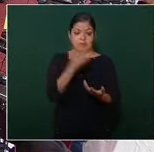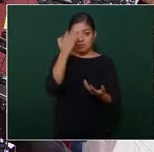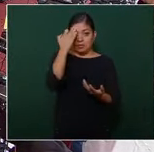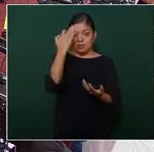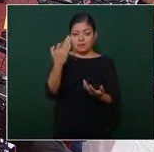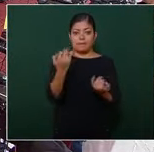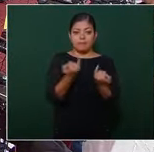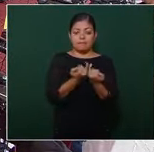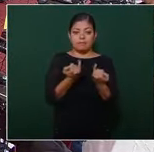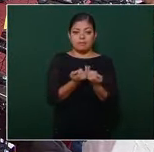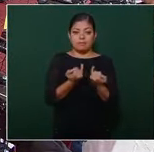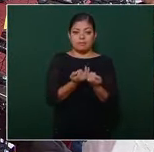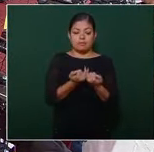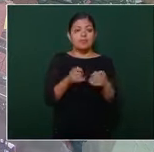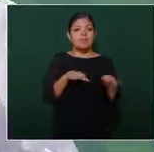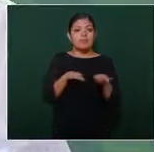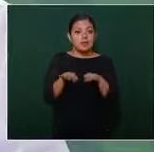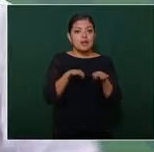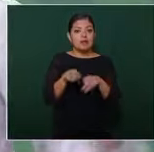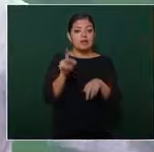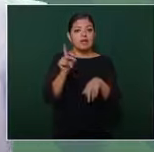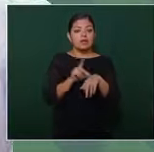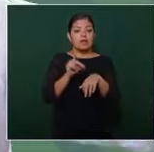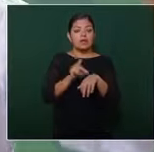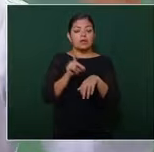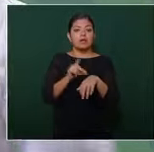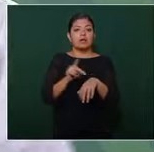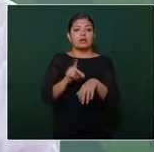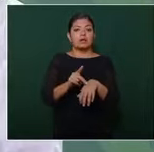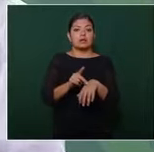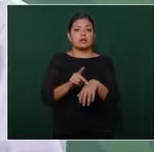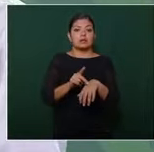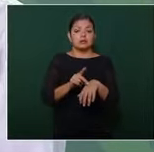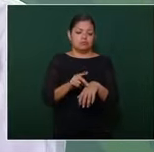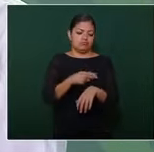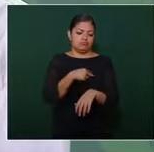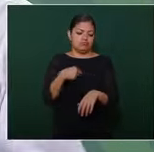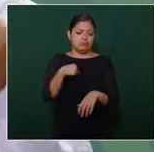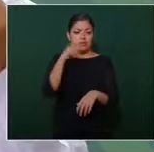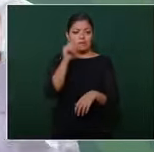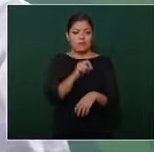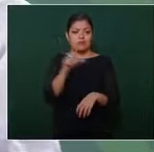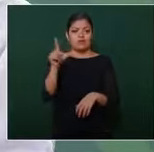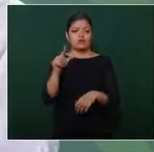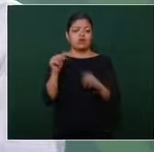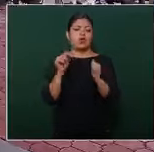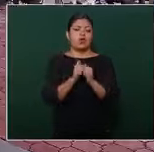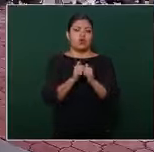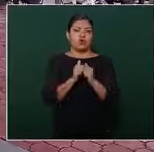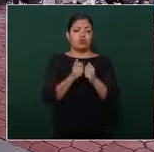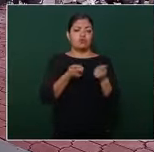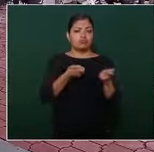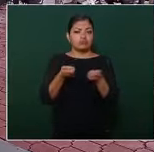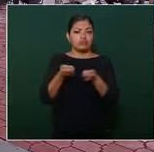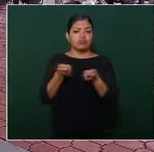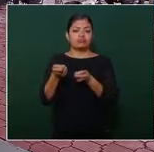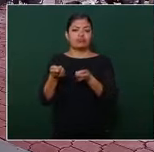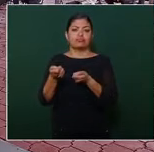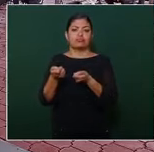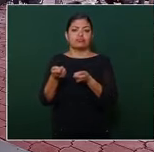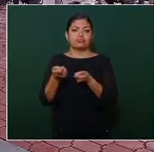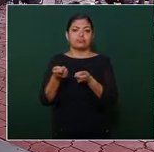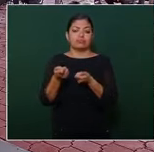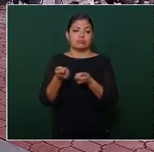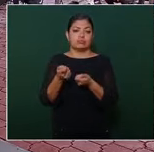trabajando todos los días de manera profesional coordinada sin